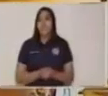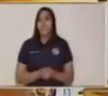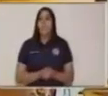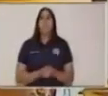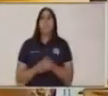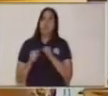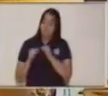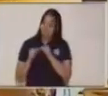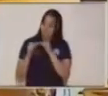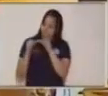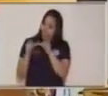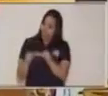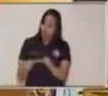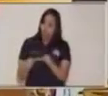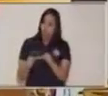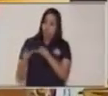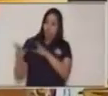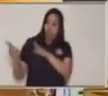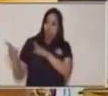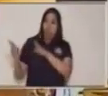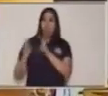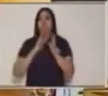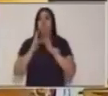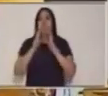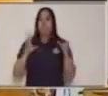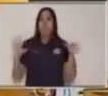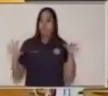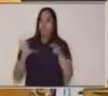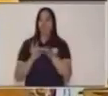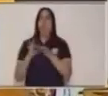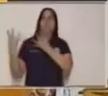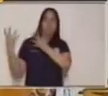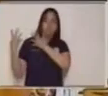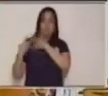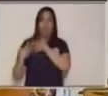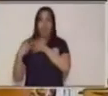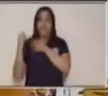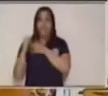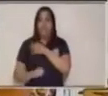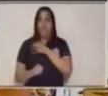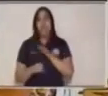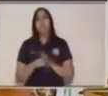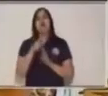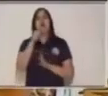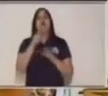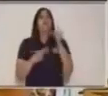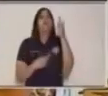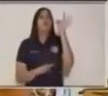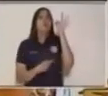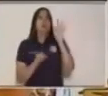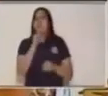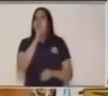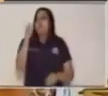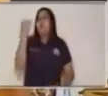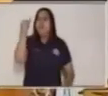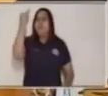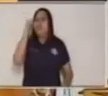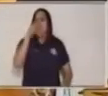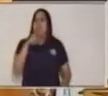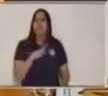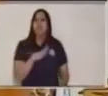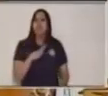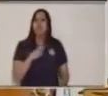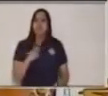Mantener un hilo en tu hoja. Ahora, escribe otra idea que tengas y